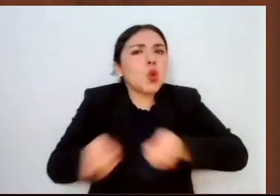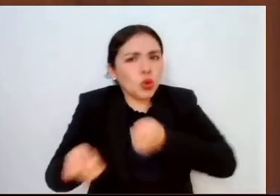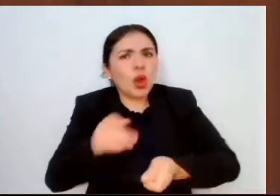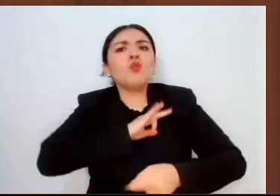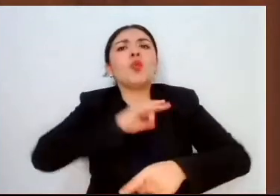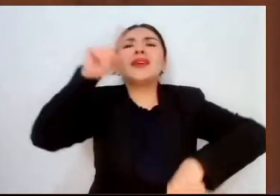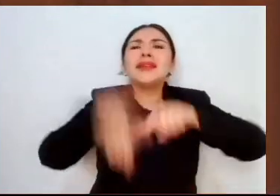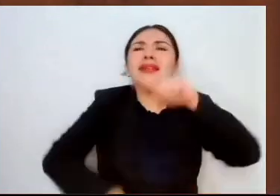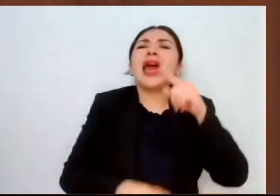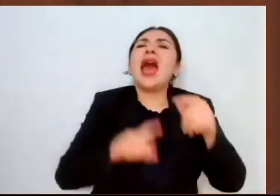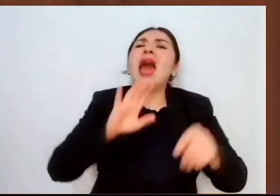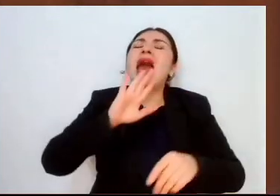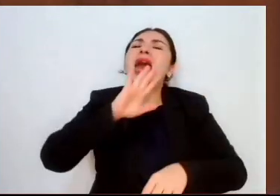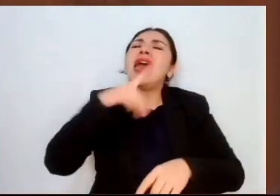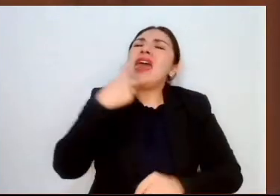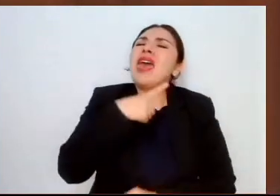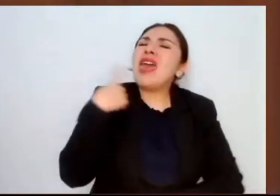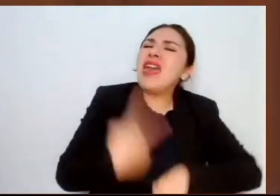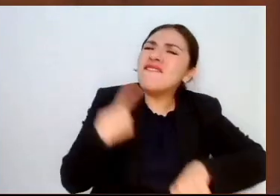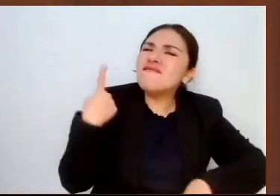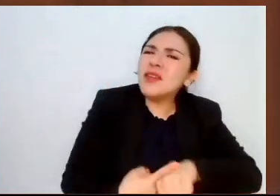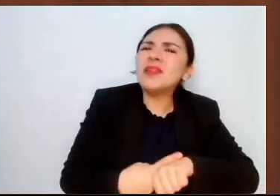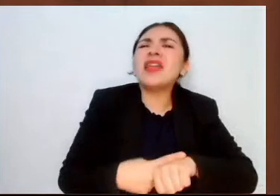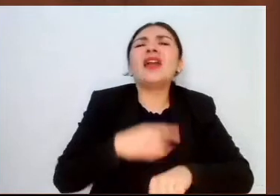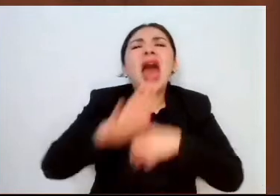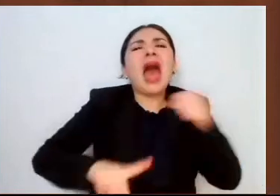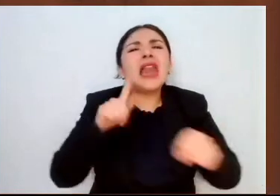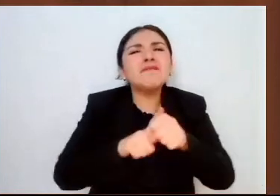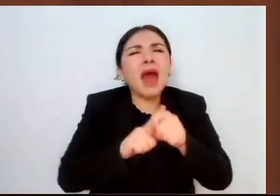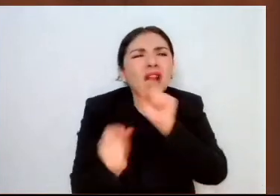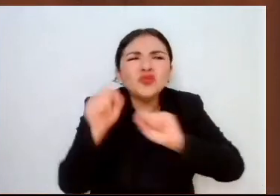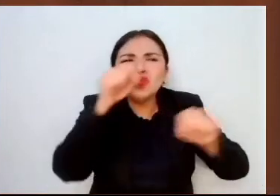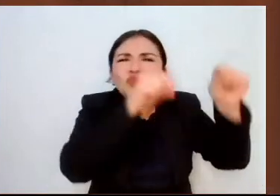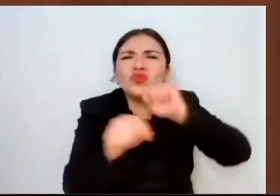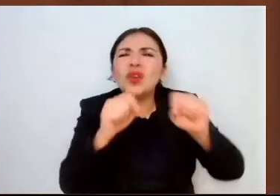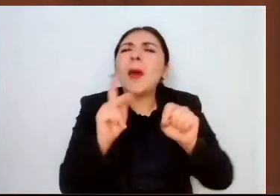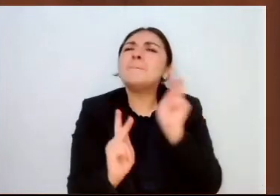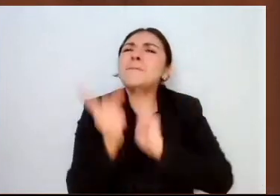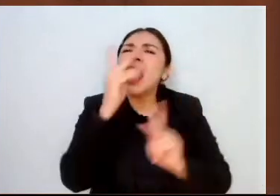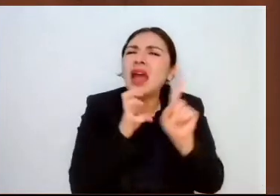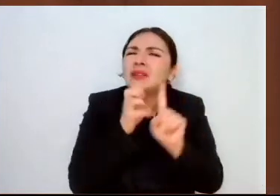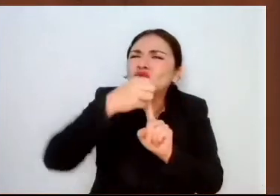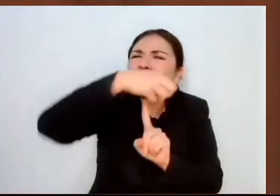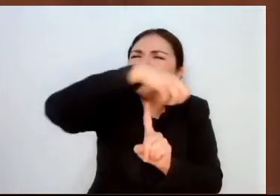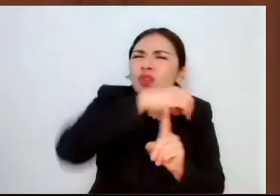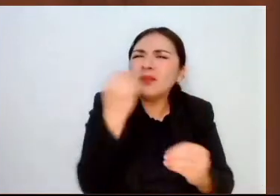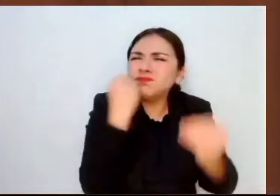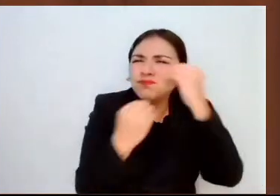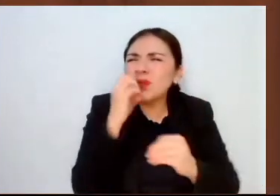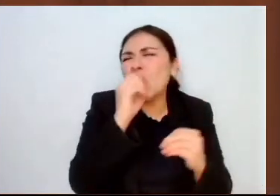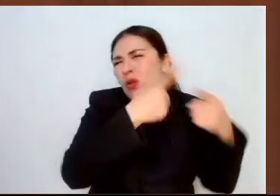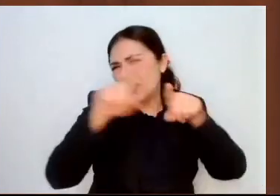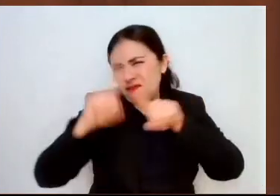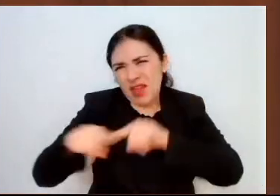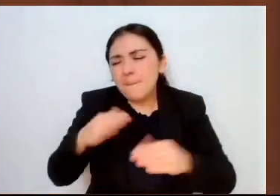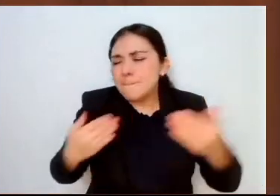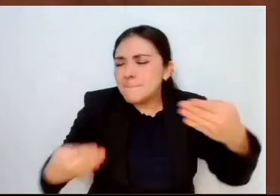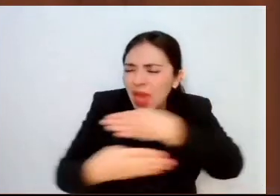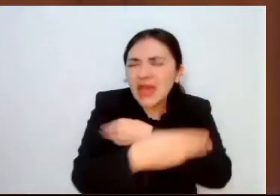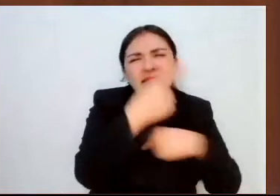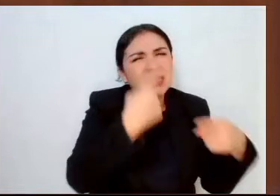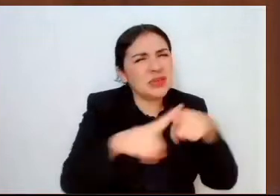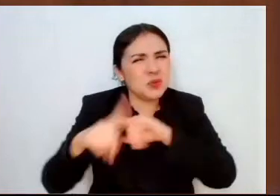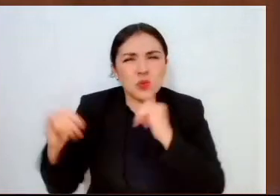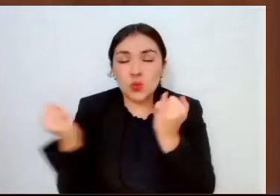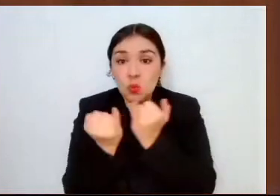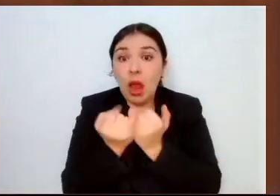plagas y enfermedades en materia vegetal y animal y acuícola, en lo que va